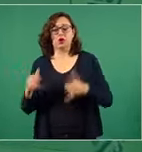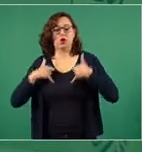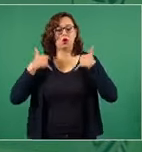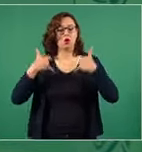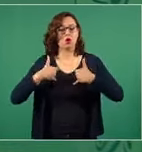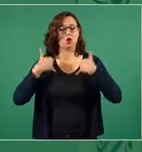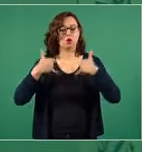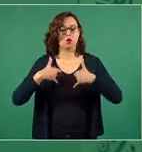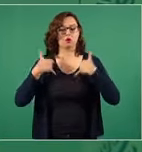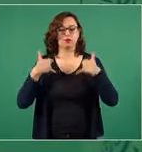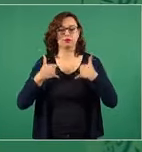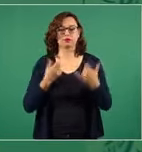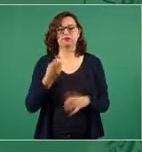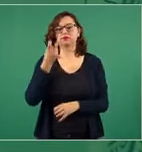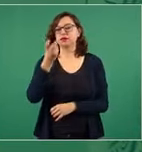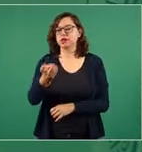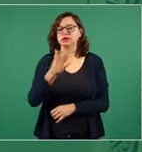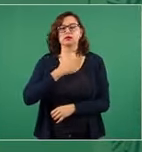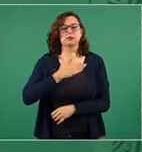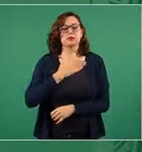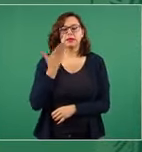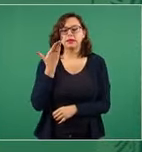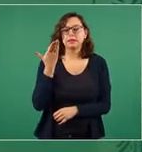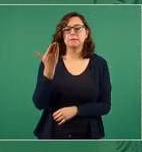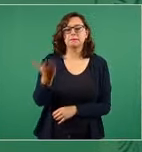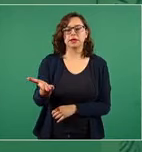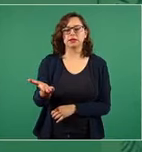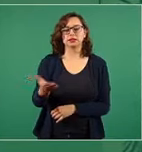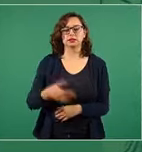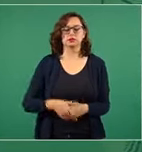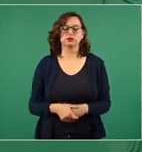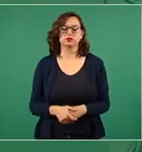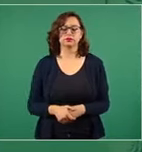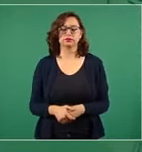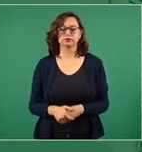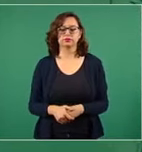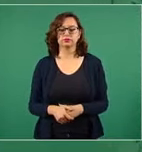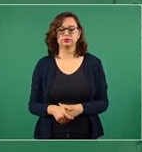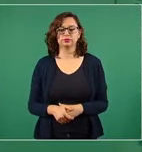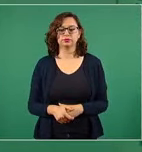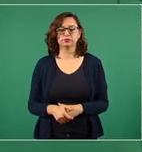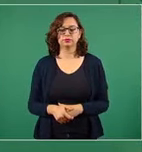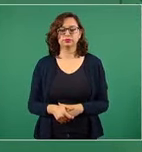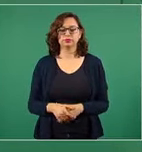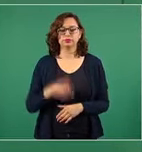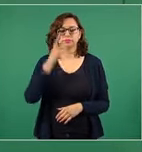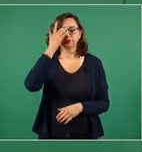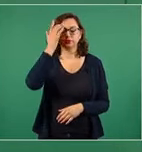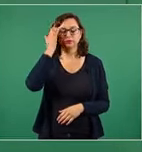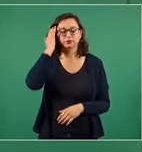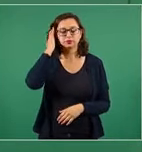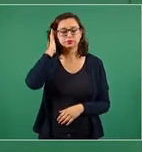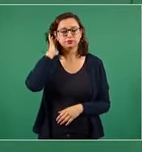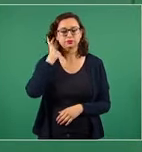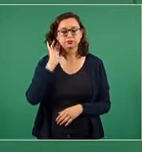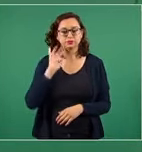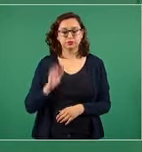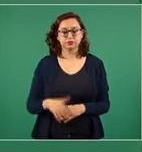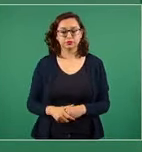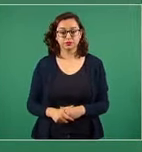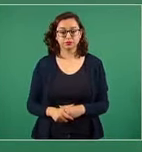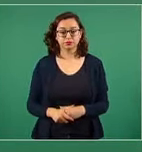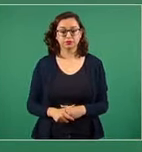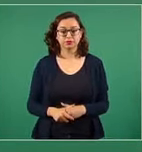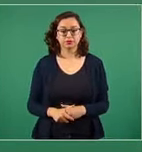Eso es lo que yo pido, porque yo le tengo